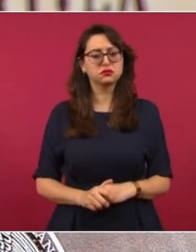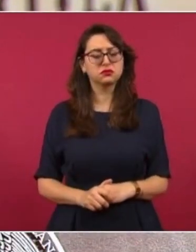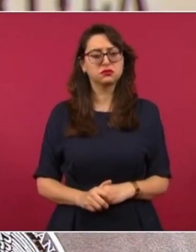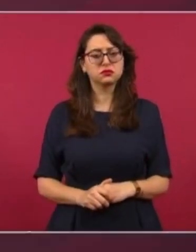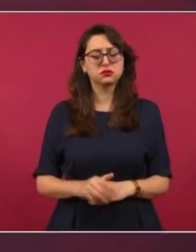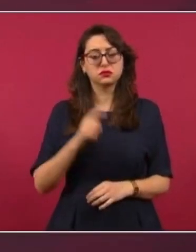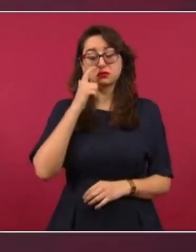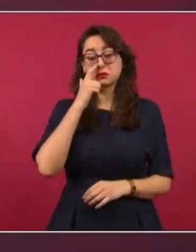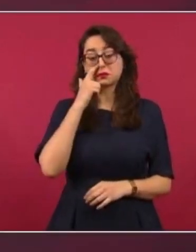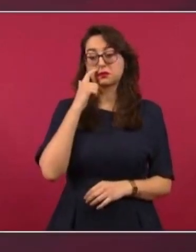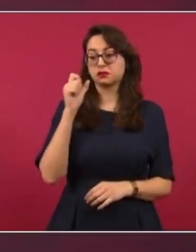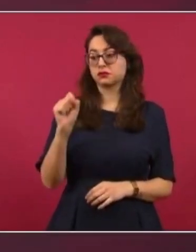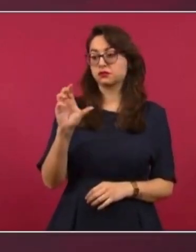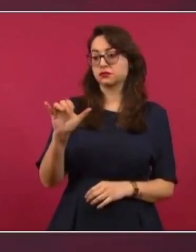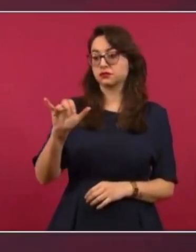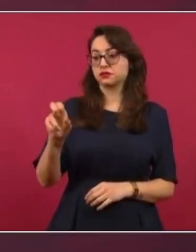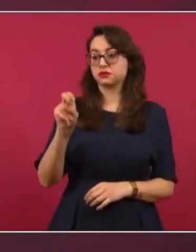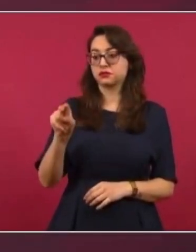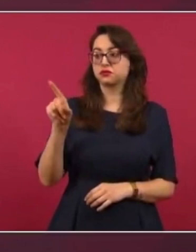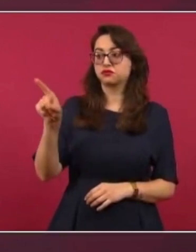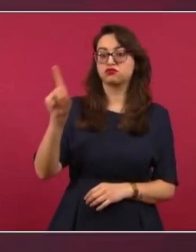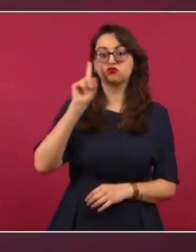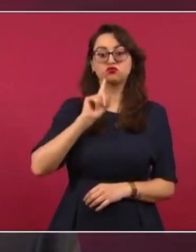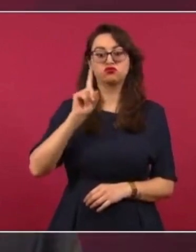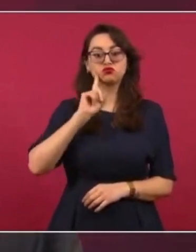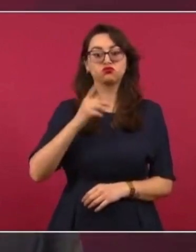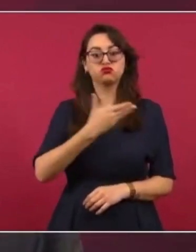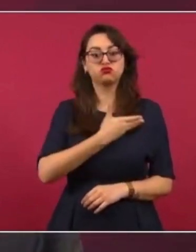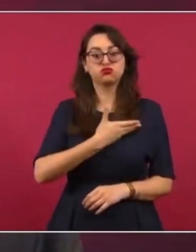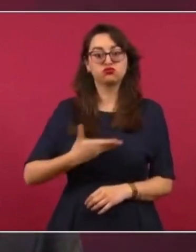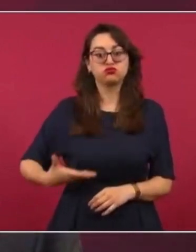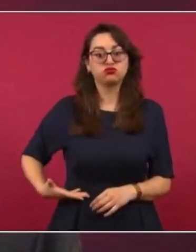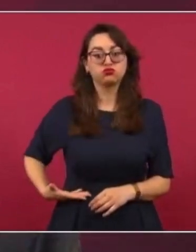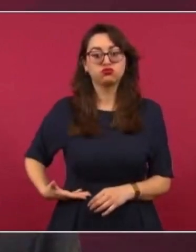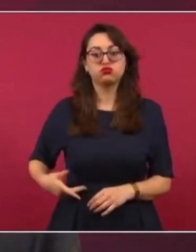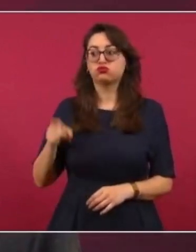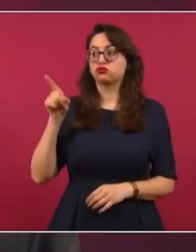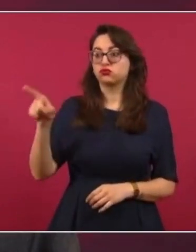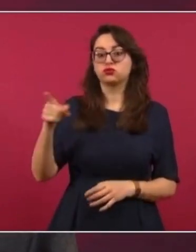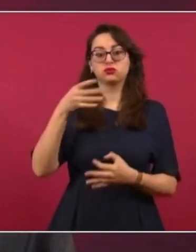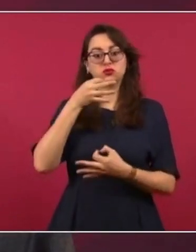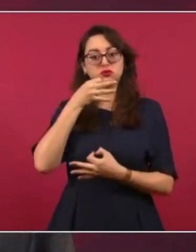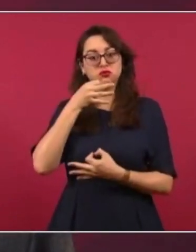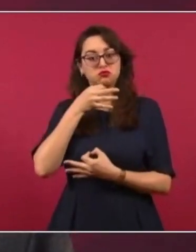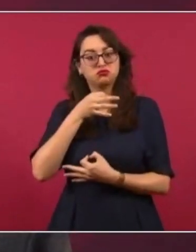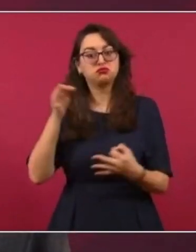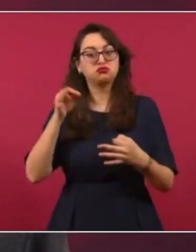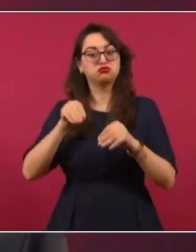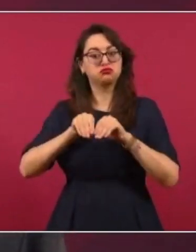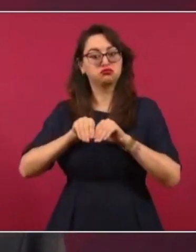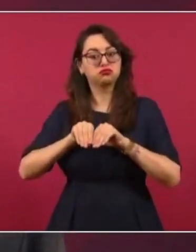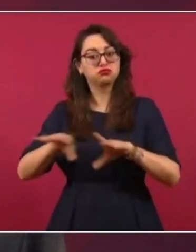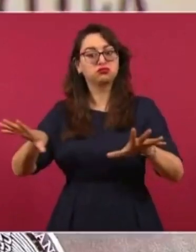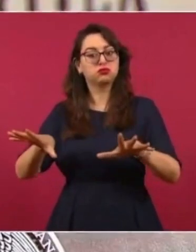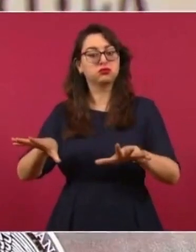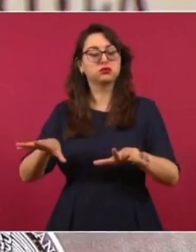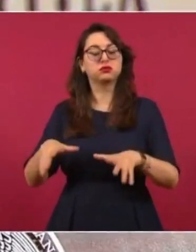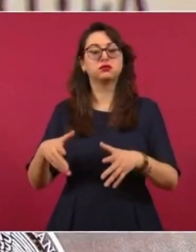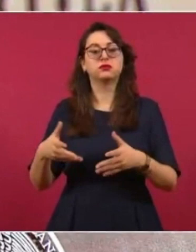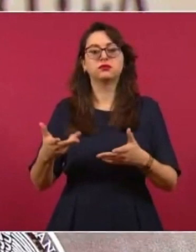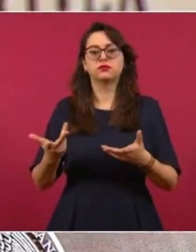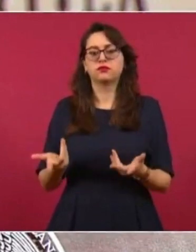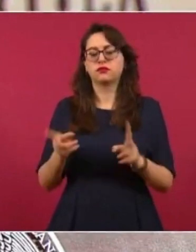presidenta de la Suprema Corte de Justicia de la Nación, a propósito de un anuncio que se ha hecho en los últimos días, últimas horas,